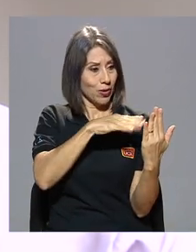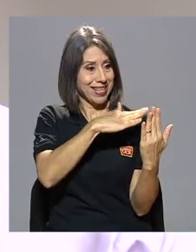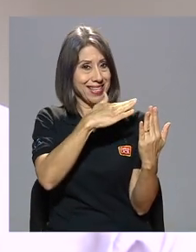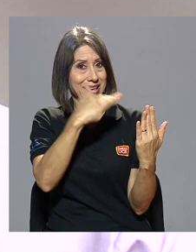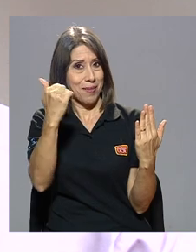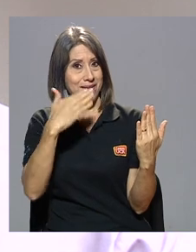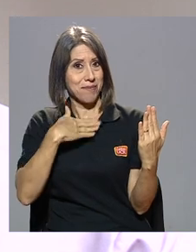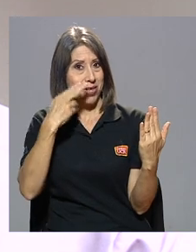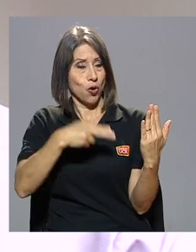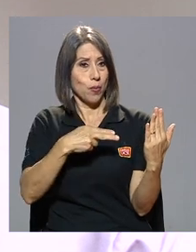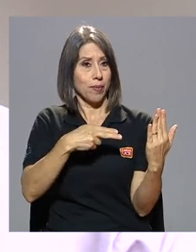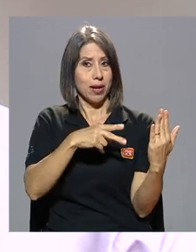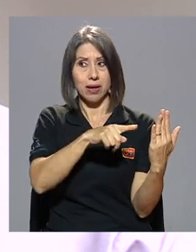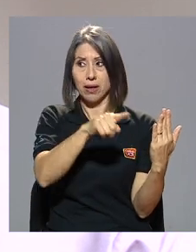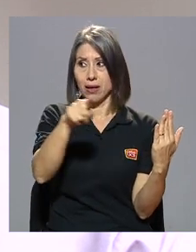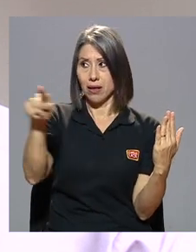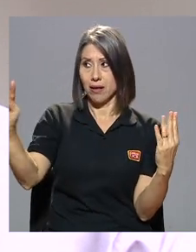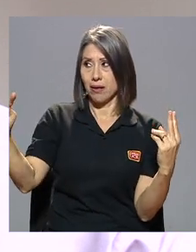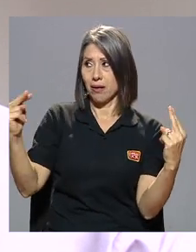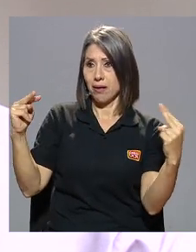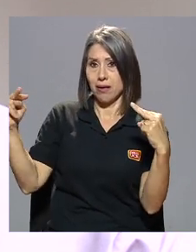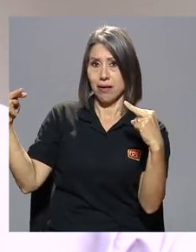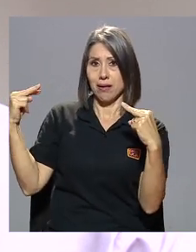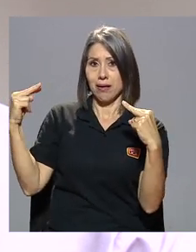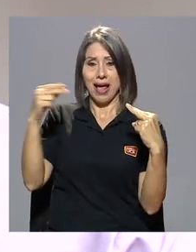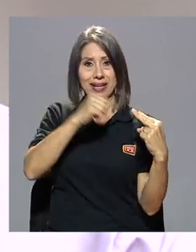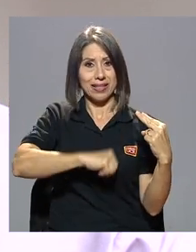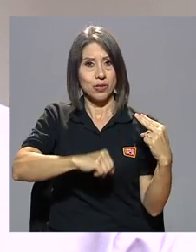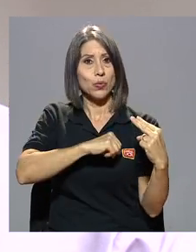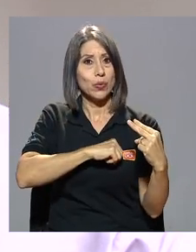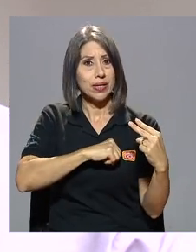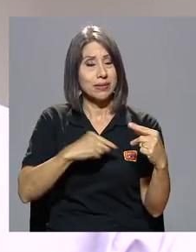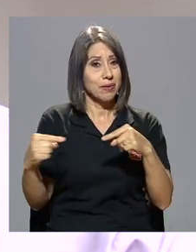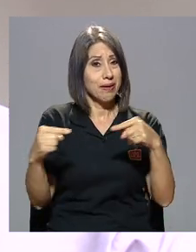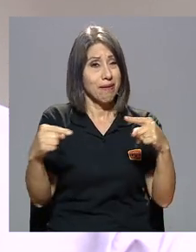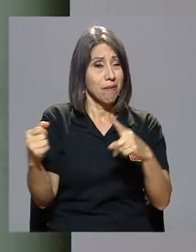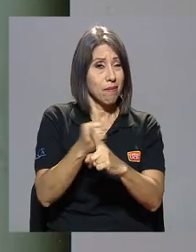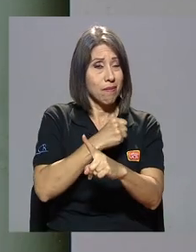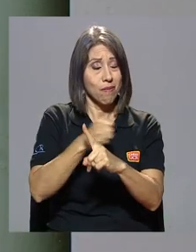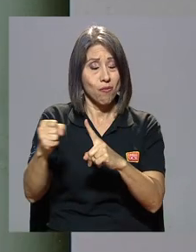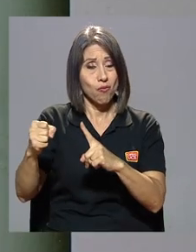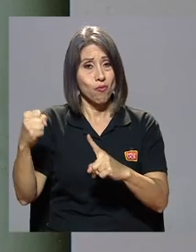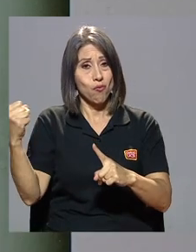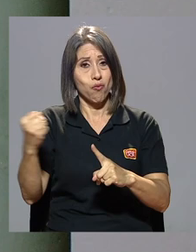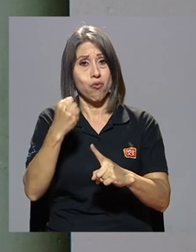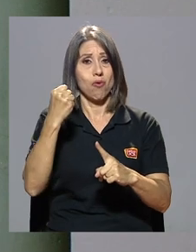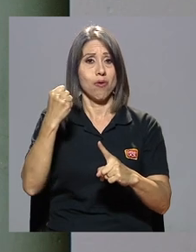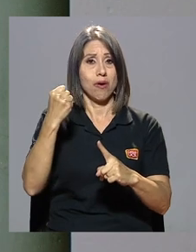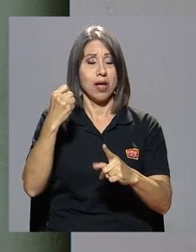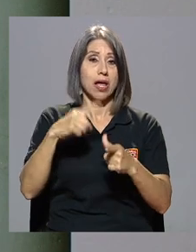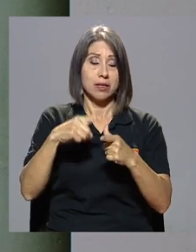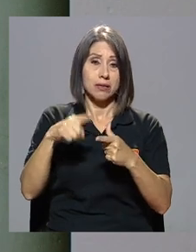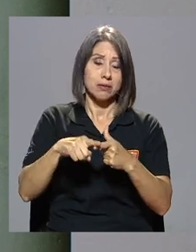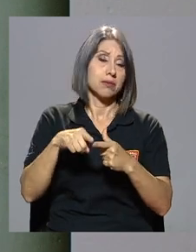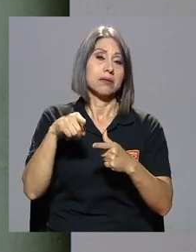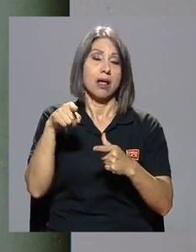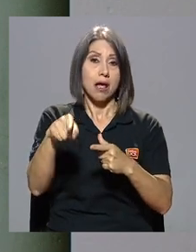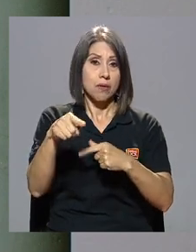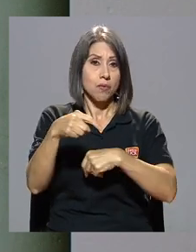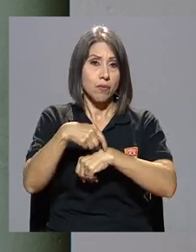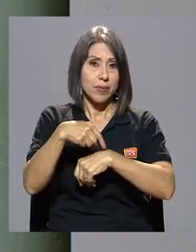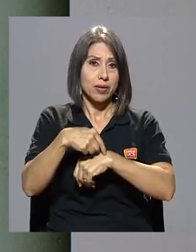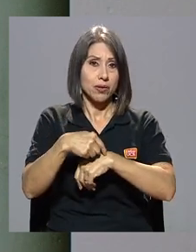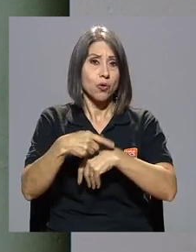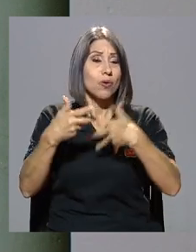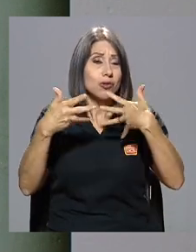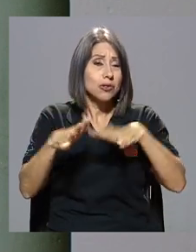había miradas había actitudes y a veces había broncas y discusiones y peleas y entonces hay